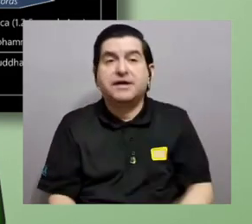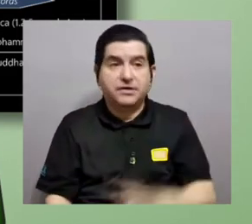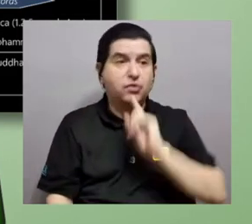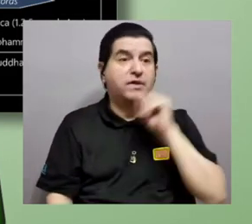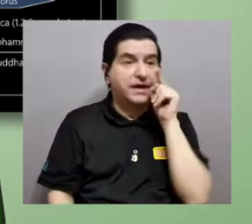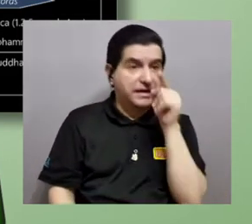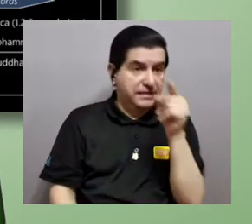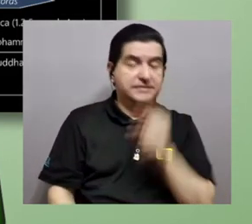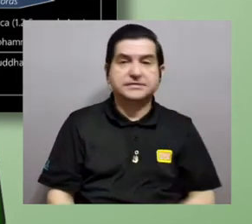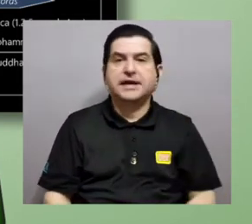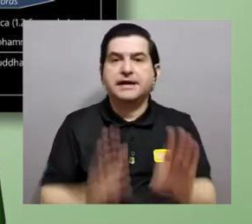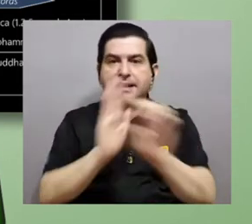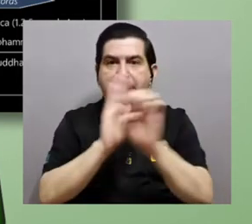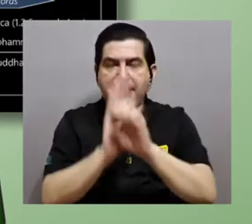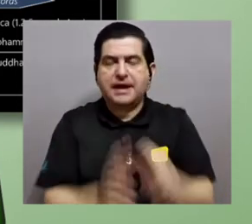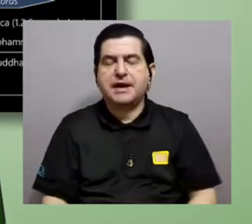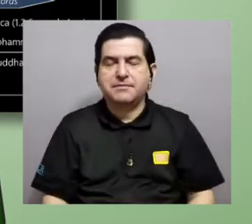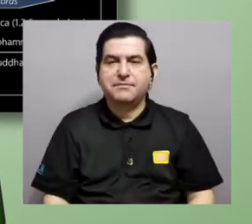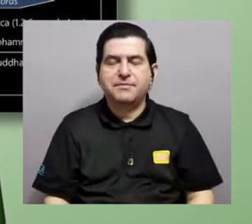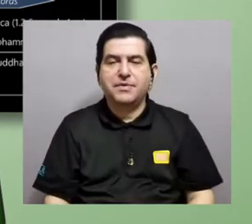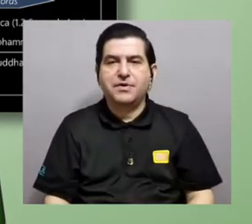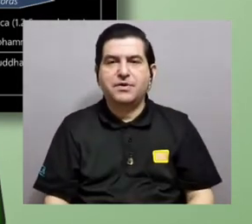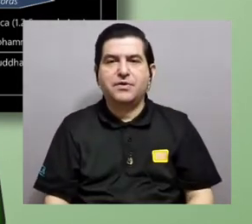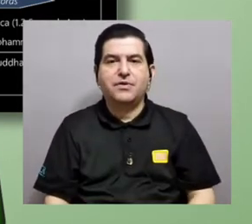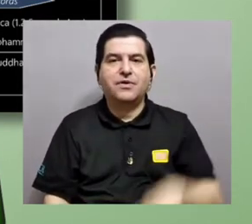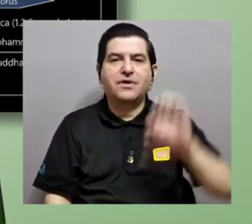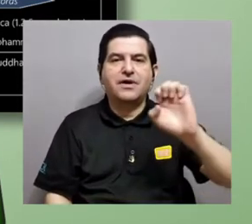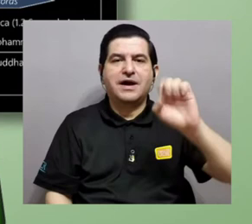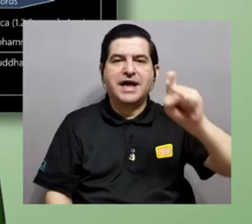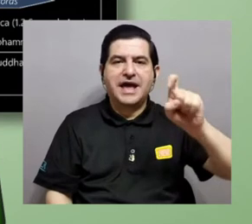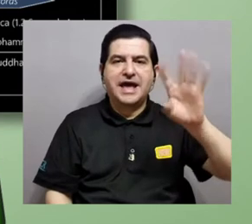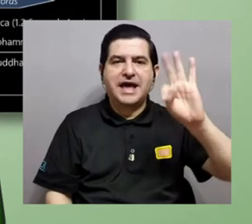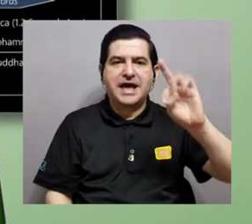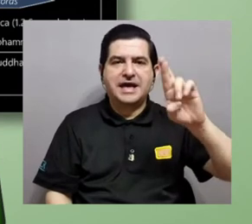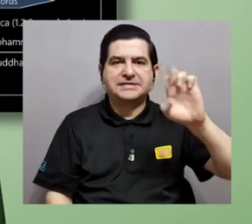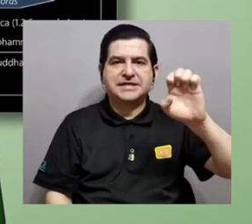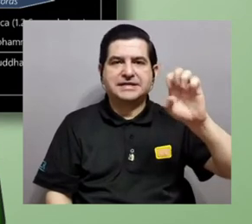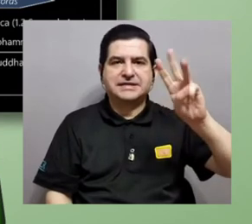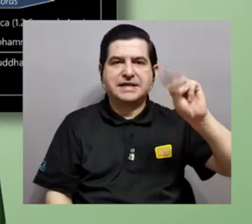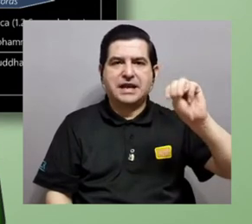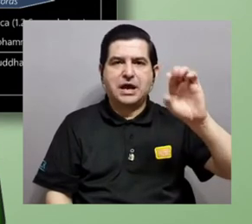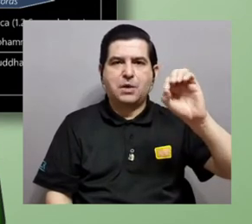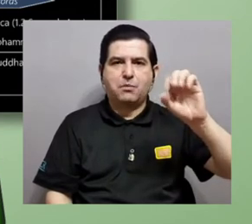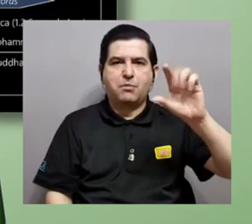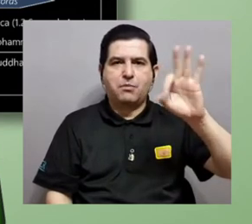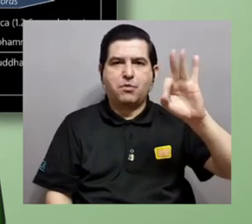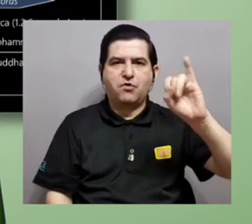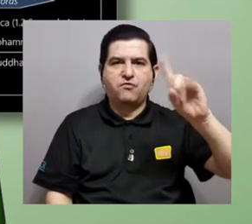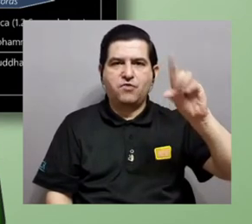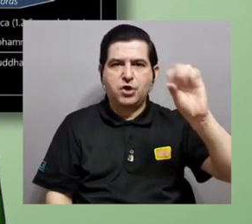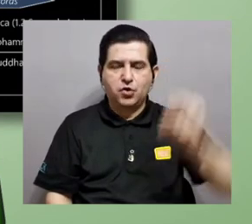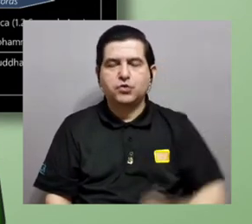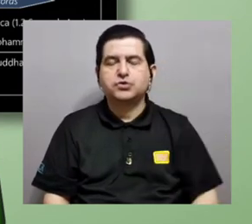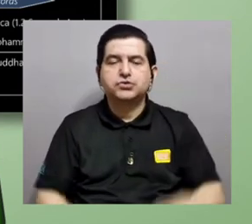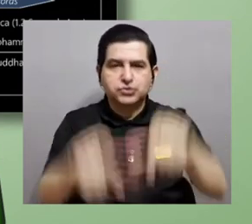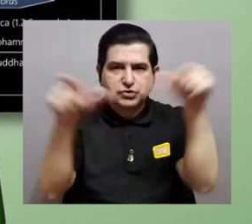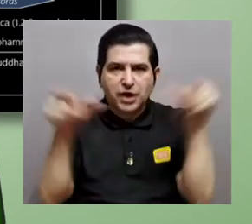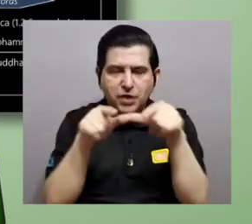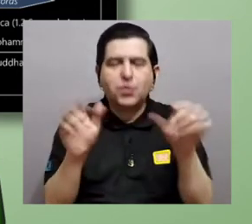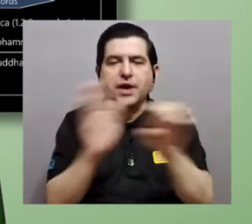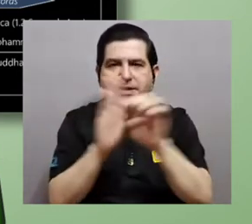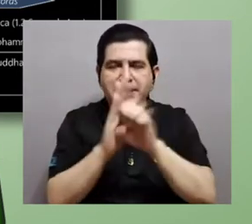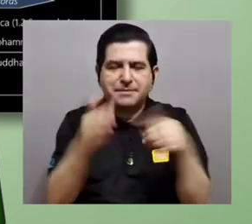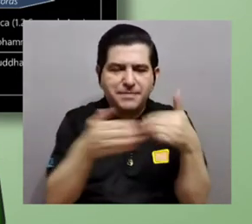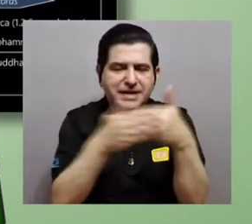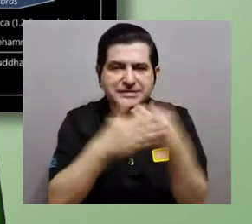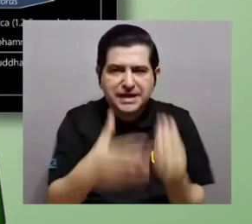valiosas que rescatar ahí. Por ejemplo, los extremófilos y cómo se han desarrollado en lugares como los